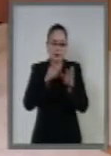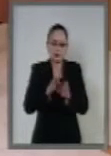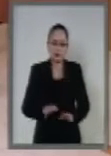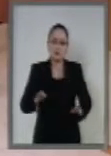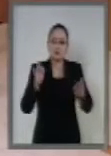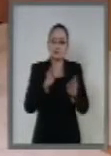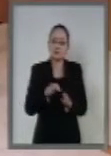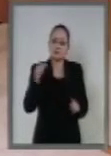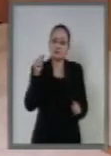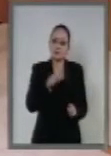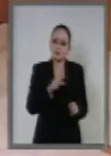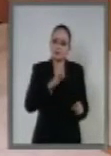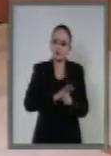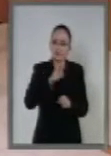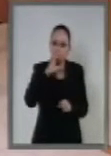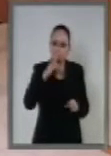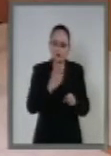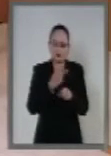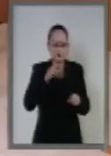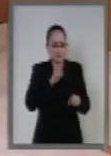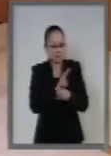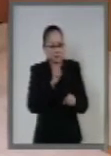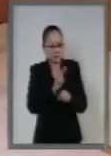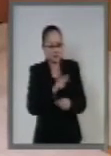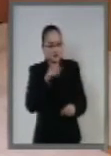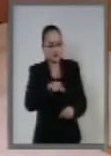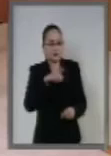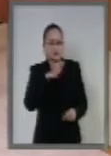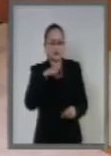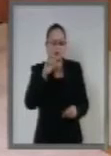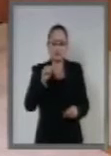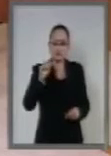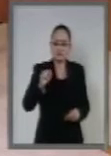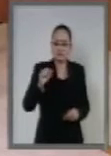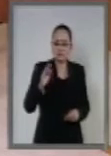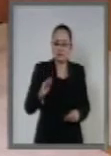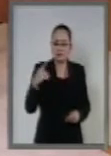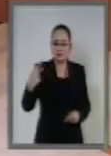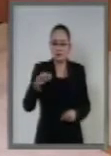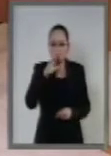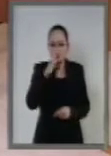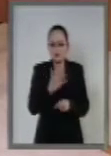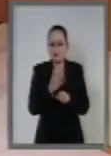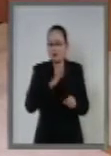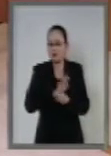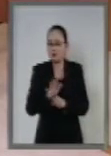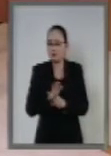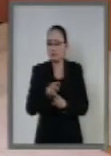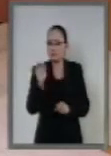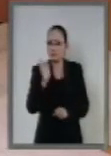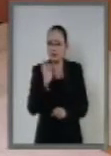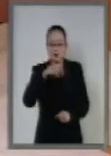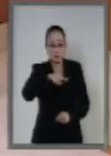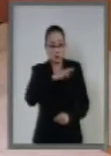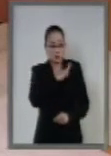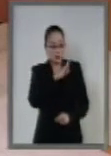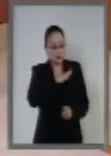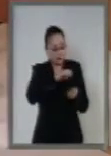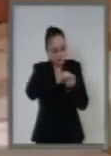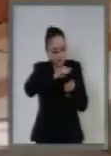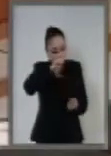la función fiscalizadora de la Auditoría Superior de la Federación es la posibilidad de revisar